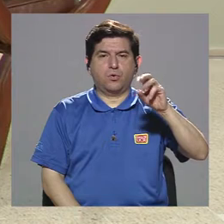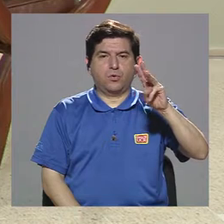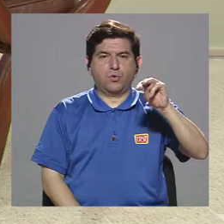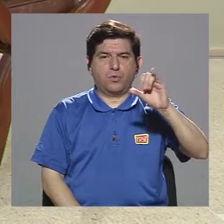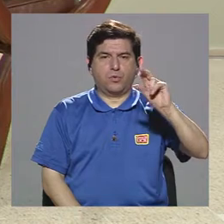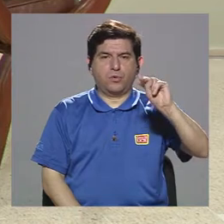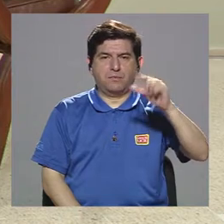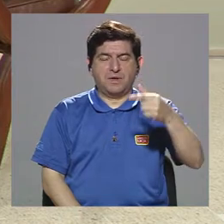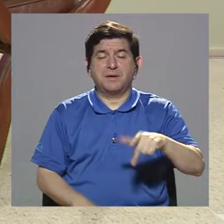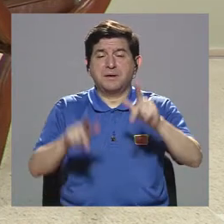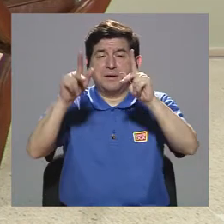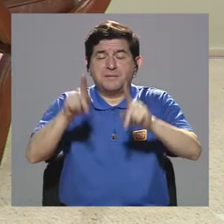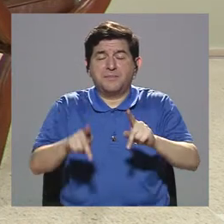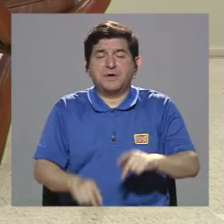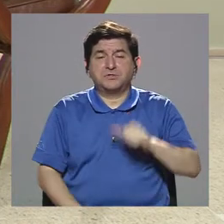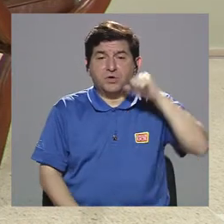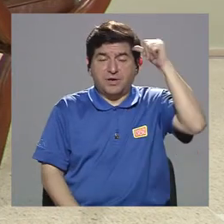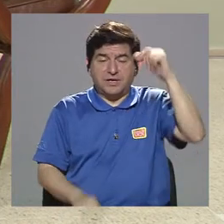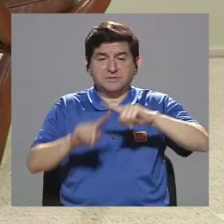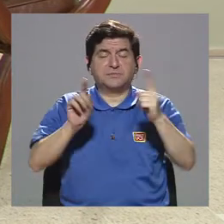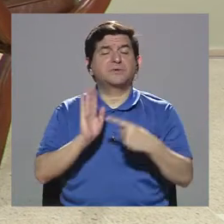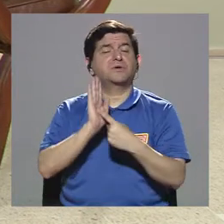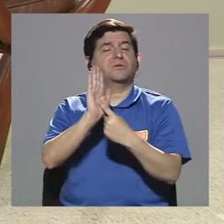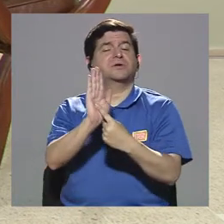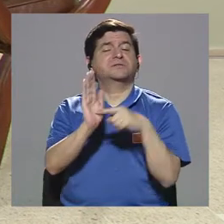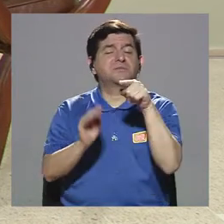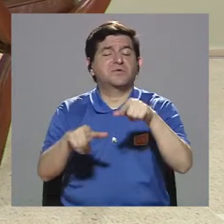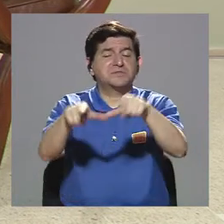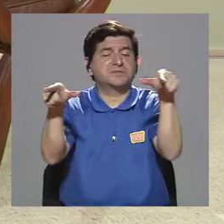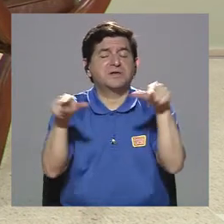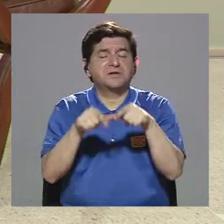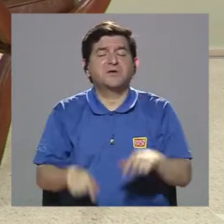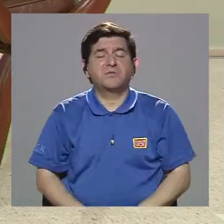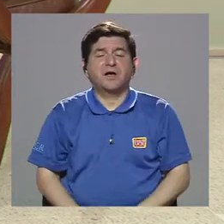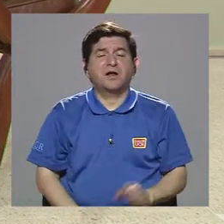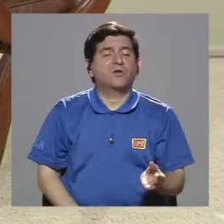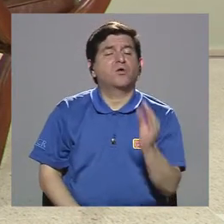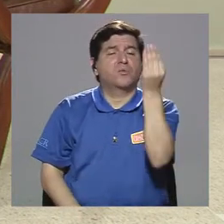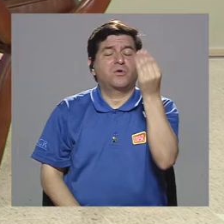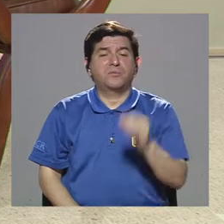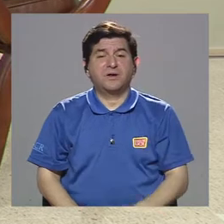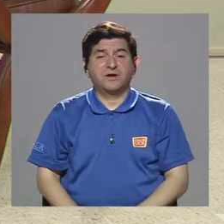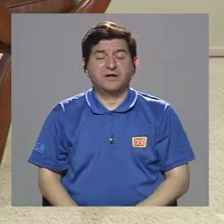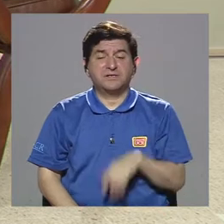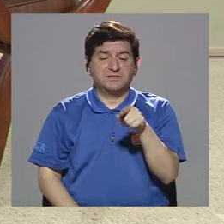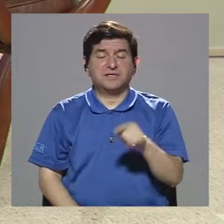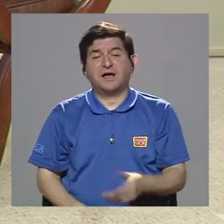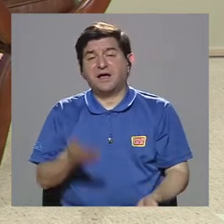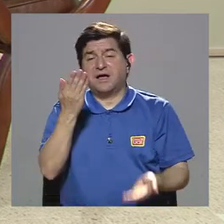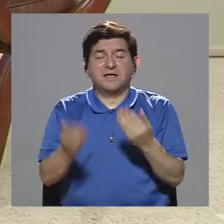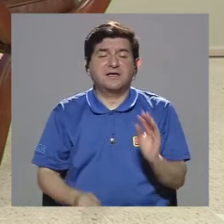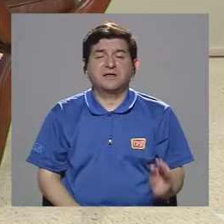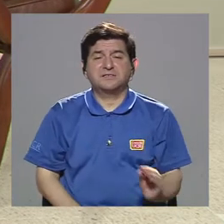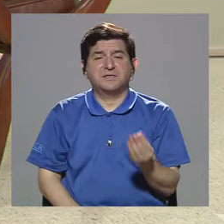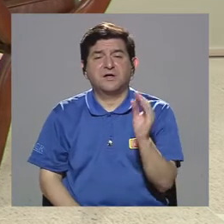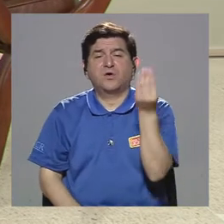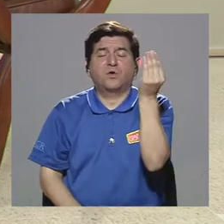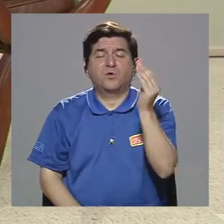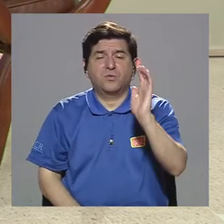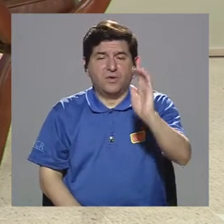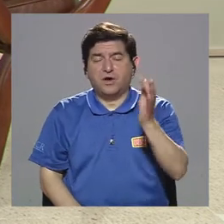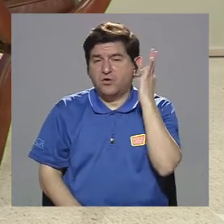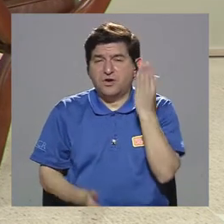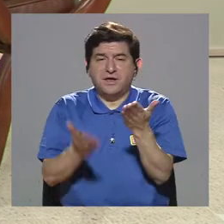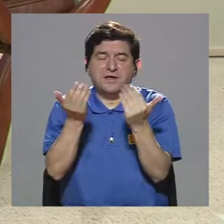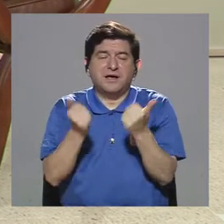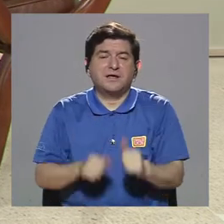mayores que se hacen pasar por personas menores de edad y en esa ansiedad de un adolescente o una